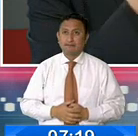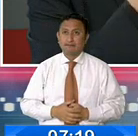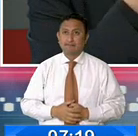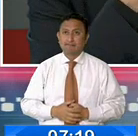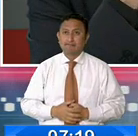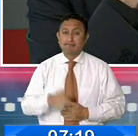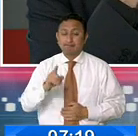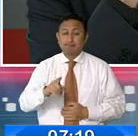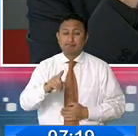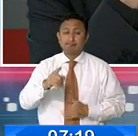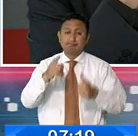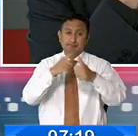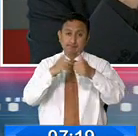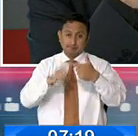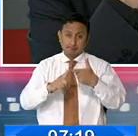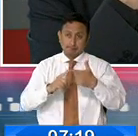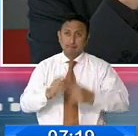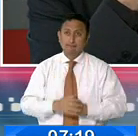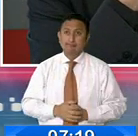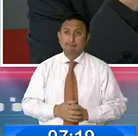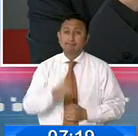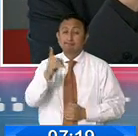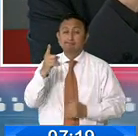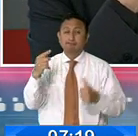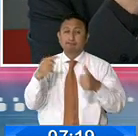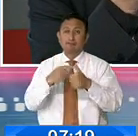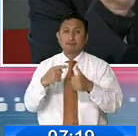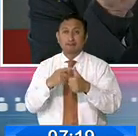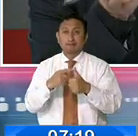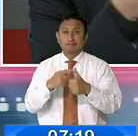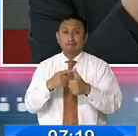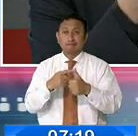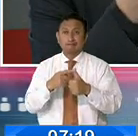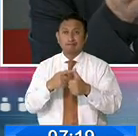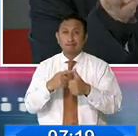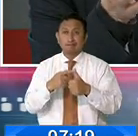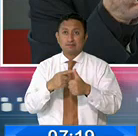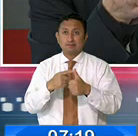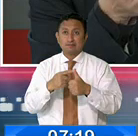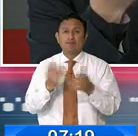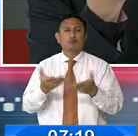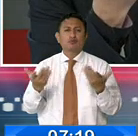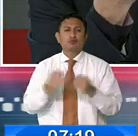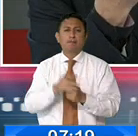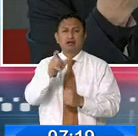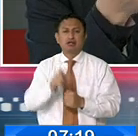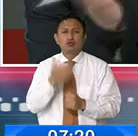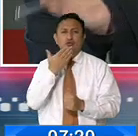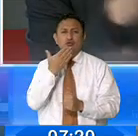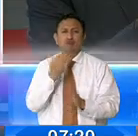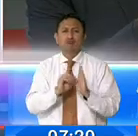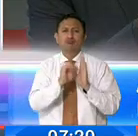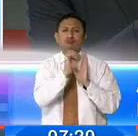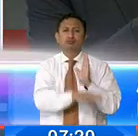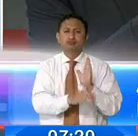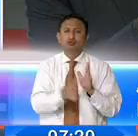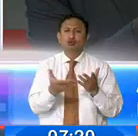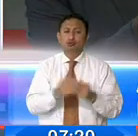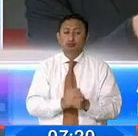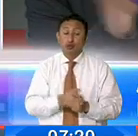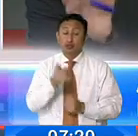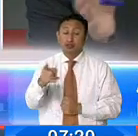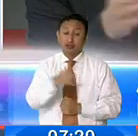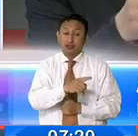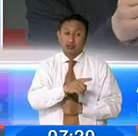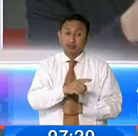cosas, señora viceministra, rapidísimo. La primera, la repetir, por favor, donde la gente puede donar. Y la segunda, de este número que usted